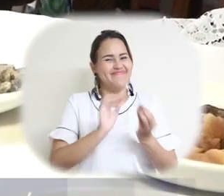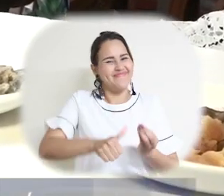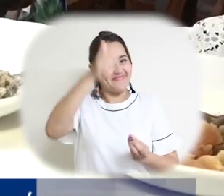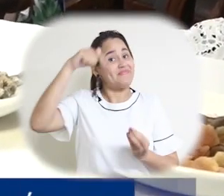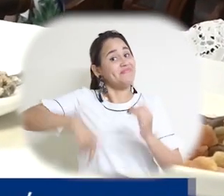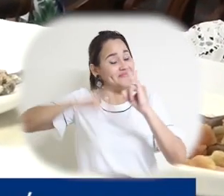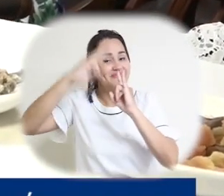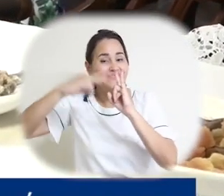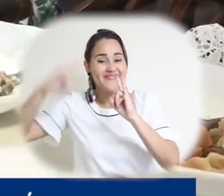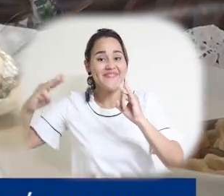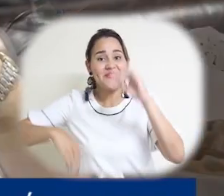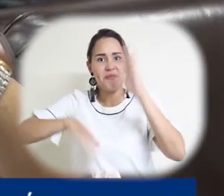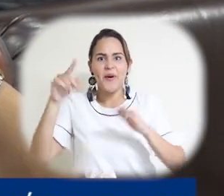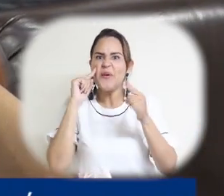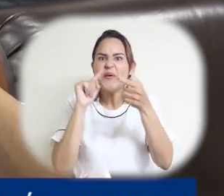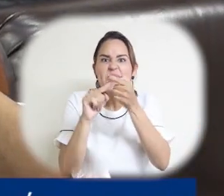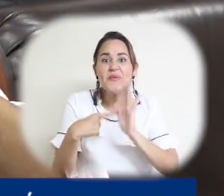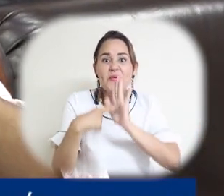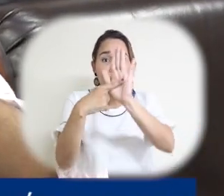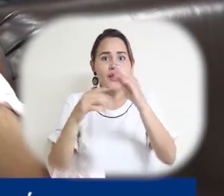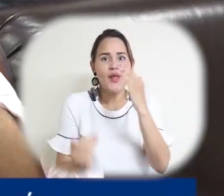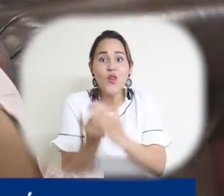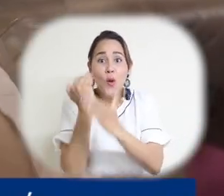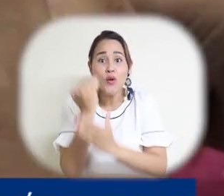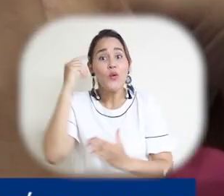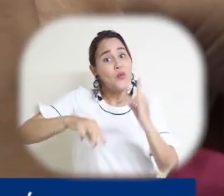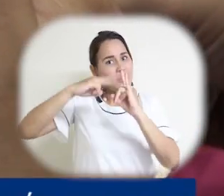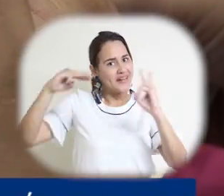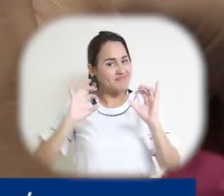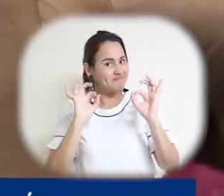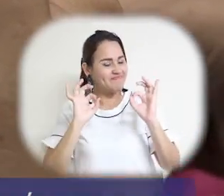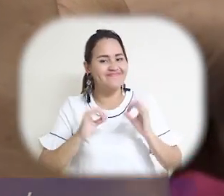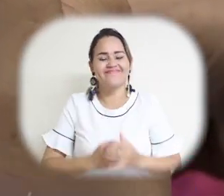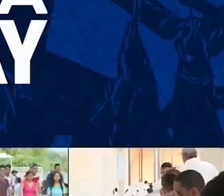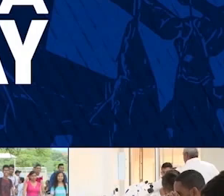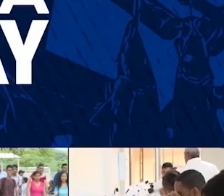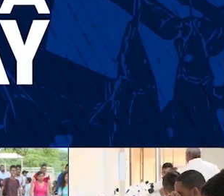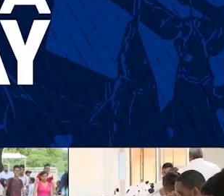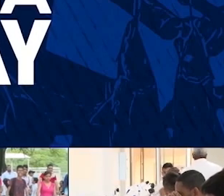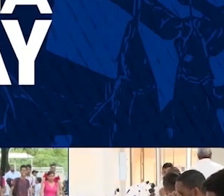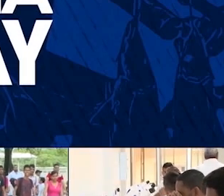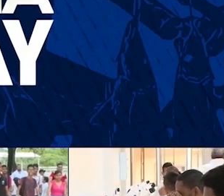Consejo Superior de URI Magdalena destaca procesos de innovación en la alma mate.